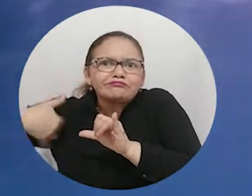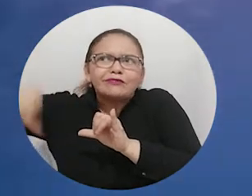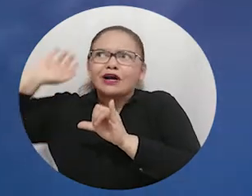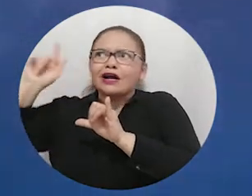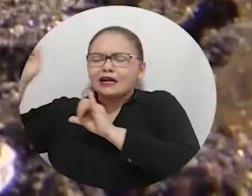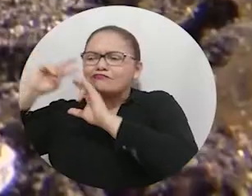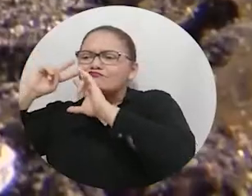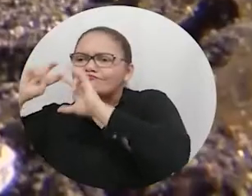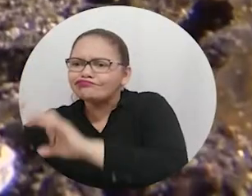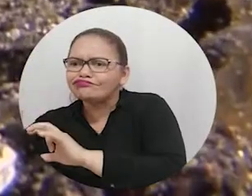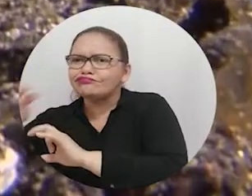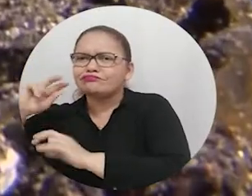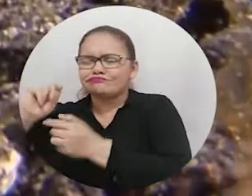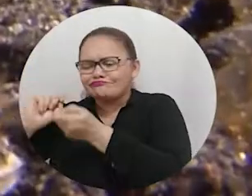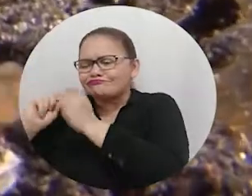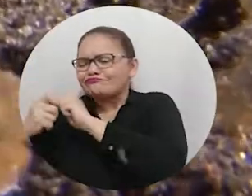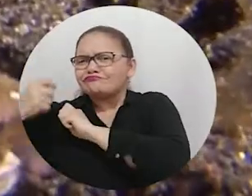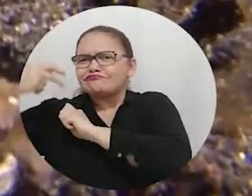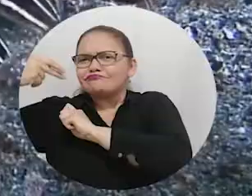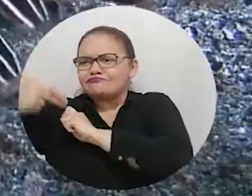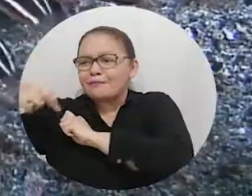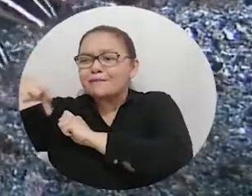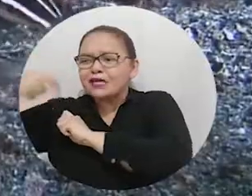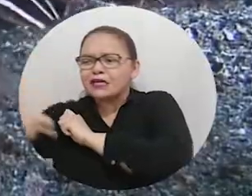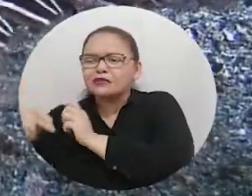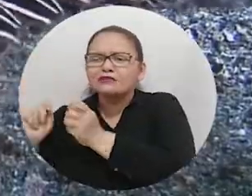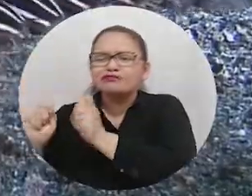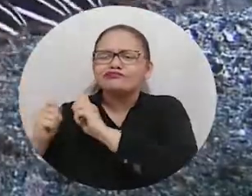caso en acidificación, una problemática mundial.